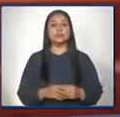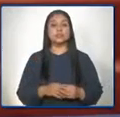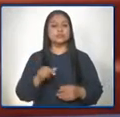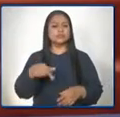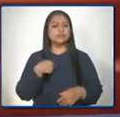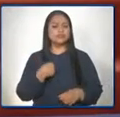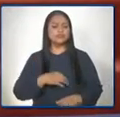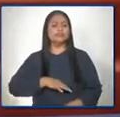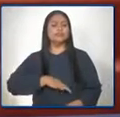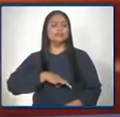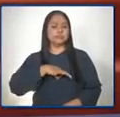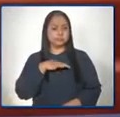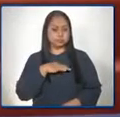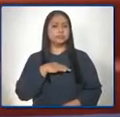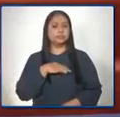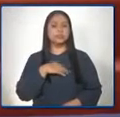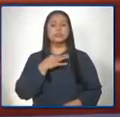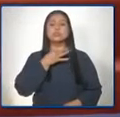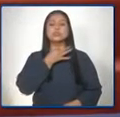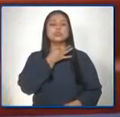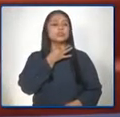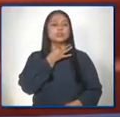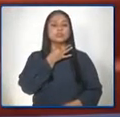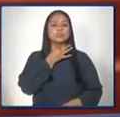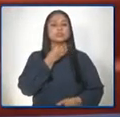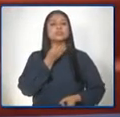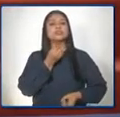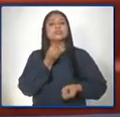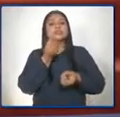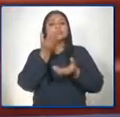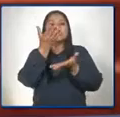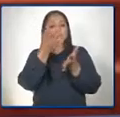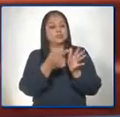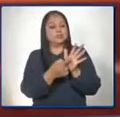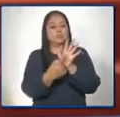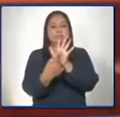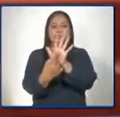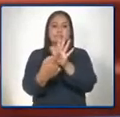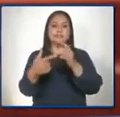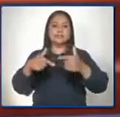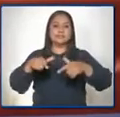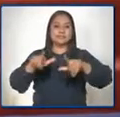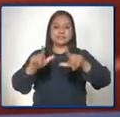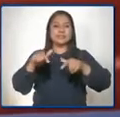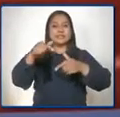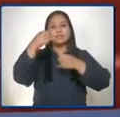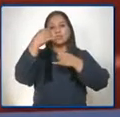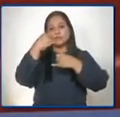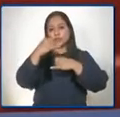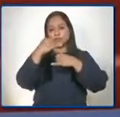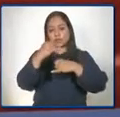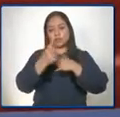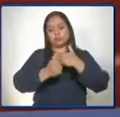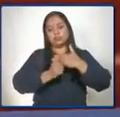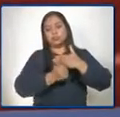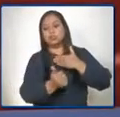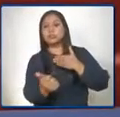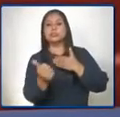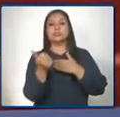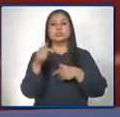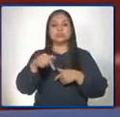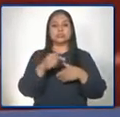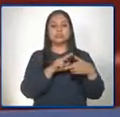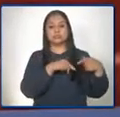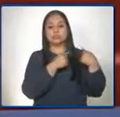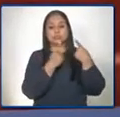mucho honor y con mucho gusto venir y hacer una presentación justamente del informe de avance de gestión al treinta